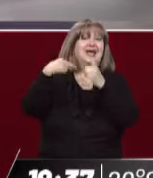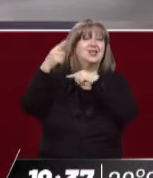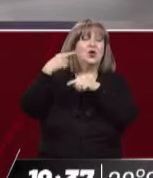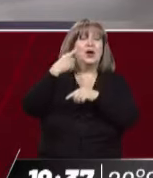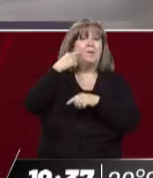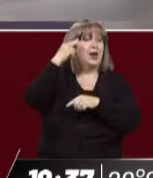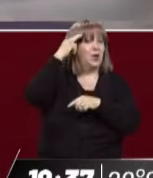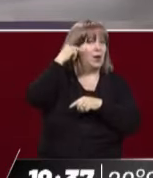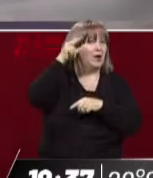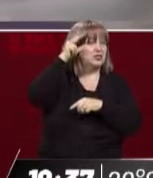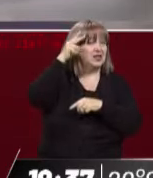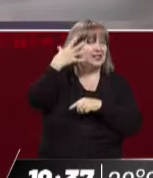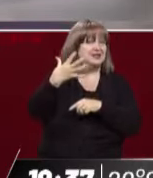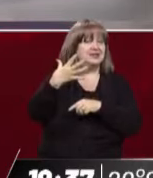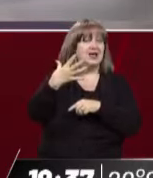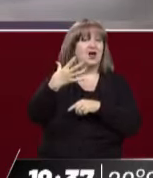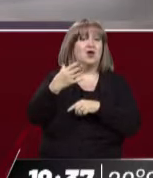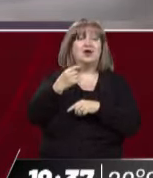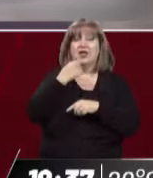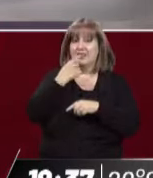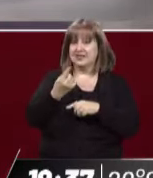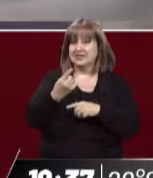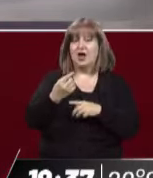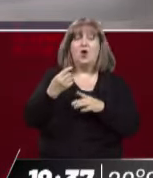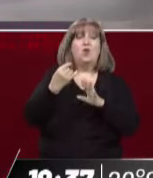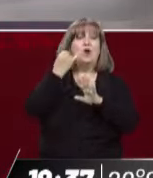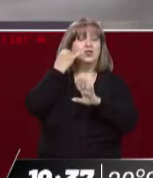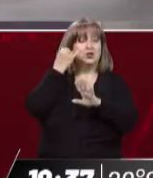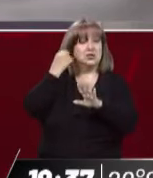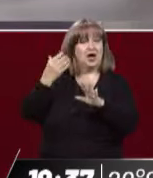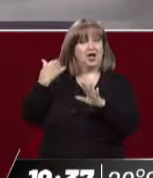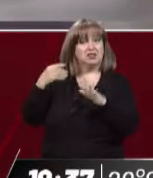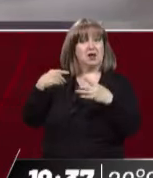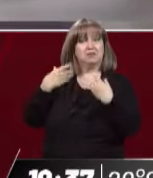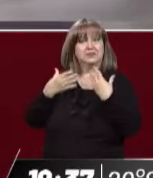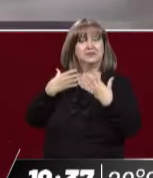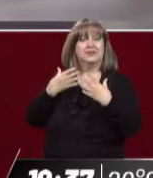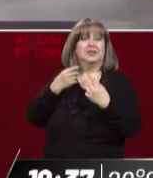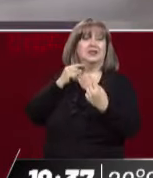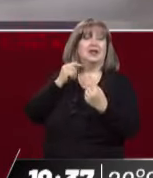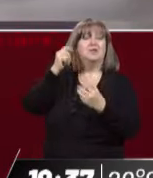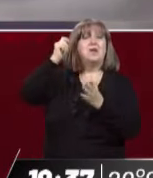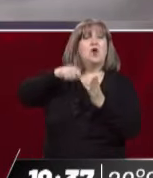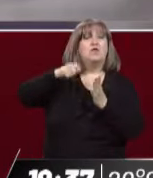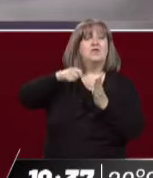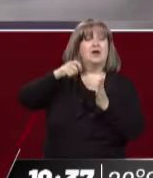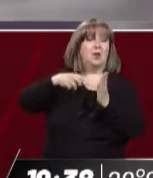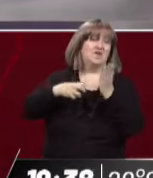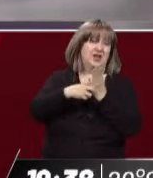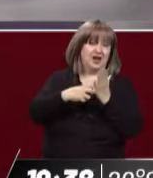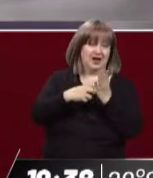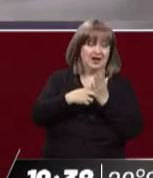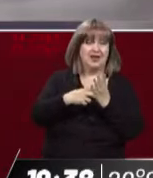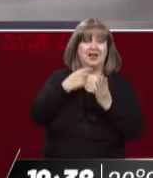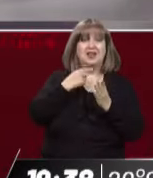Argentina 1985 se habla a sí misma, que es cuando Norman Brisky dialoga con el personaje de Darín, con el fiscal Estrasera, y le dice,